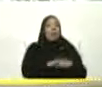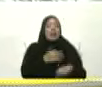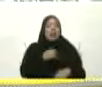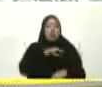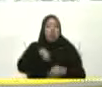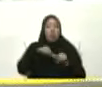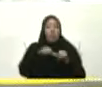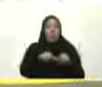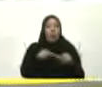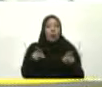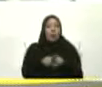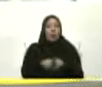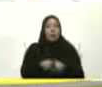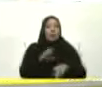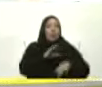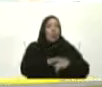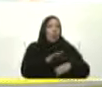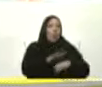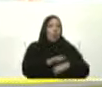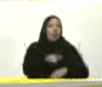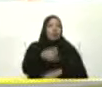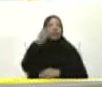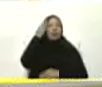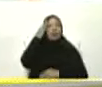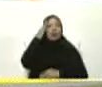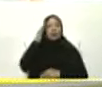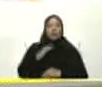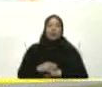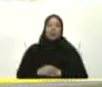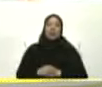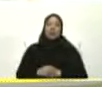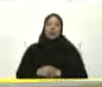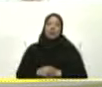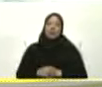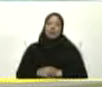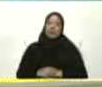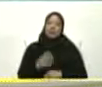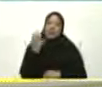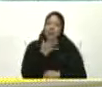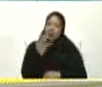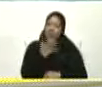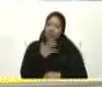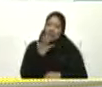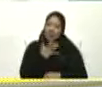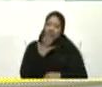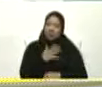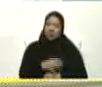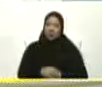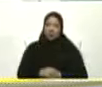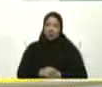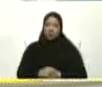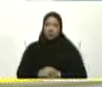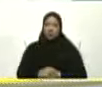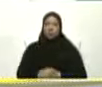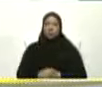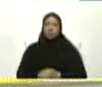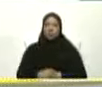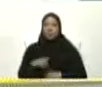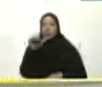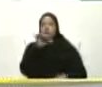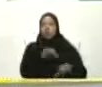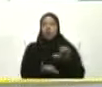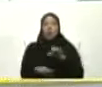Pida Vamos a Seguir pidiendo Pida Para ver Bueno Queremos Un laboratorio